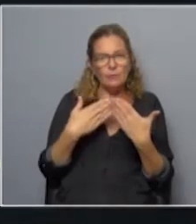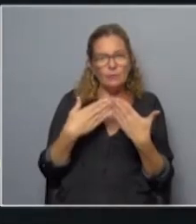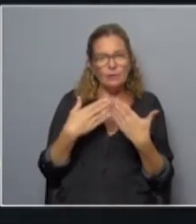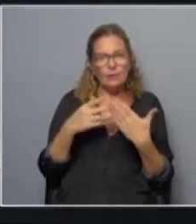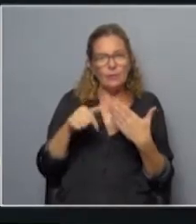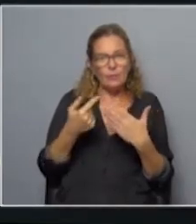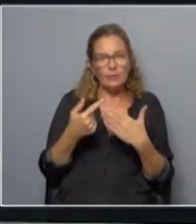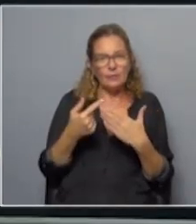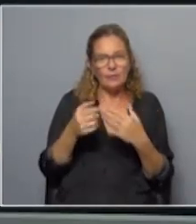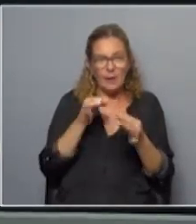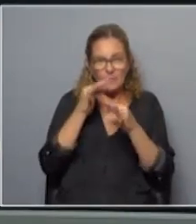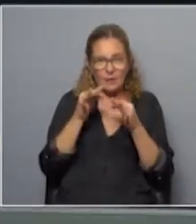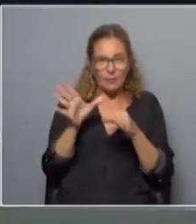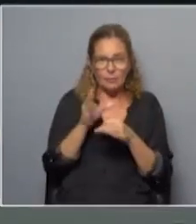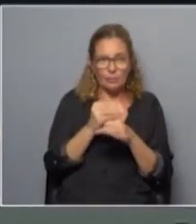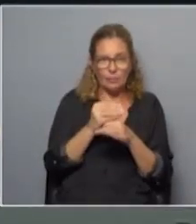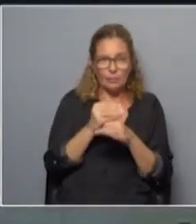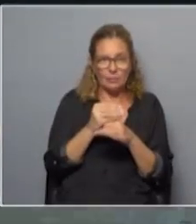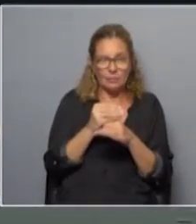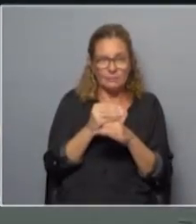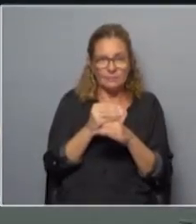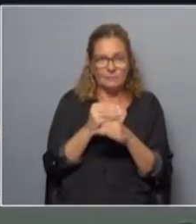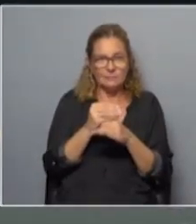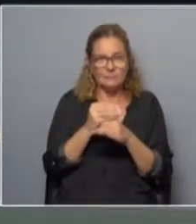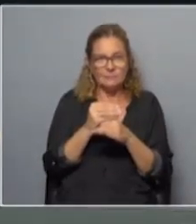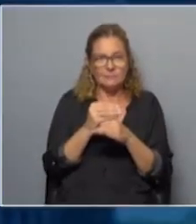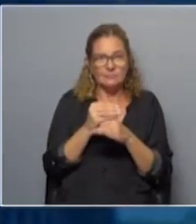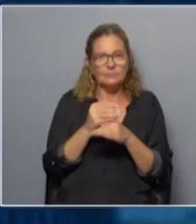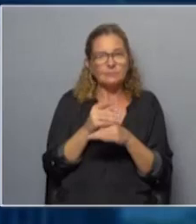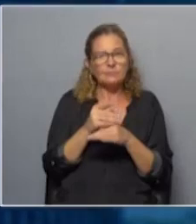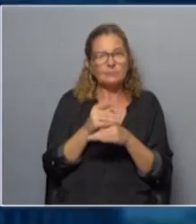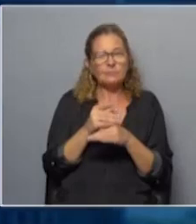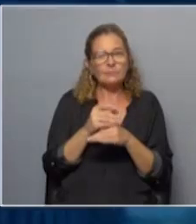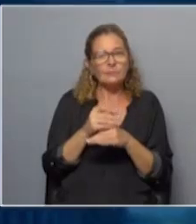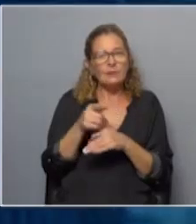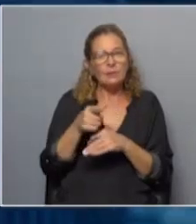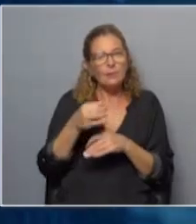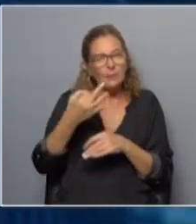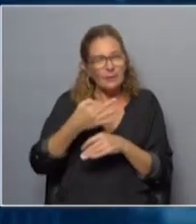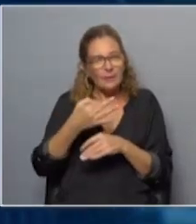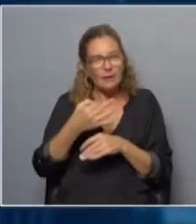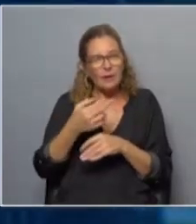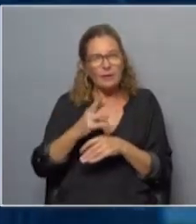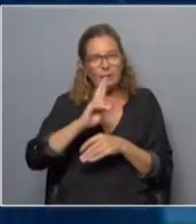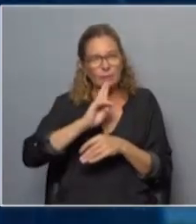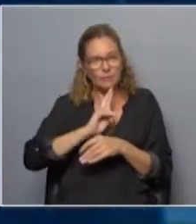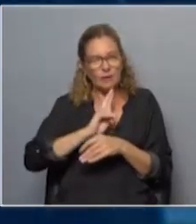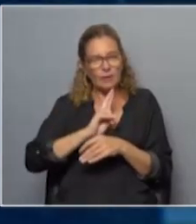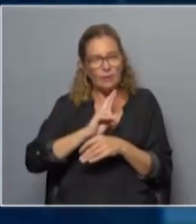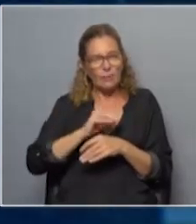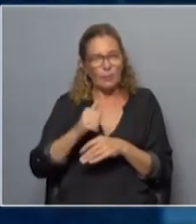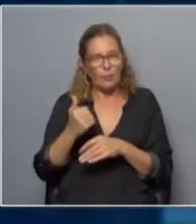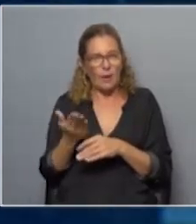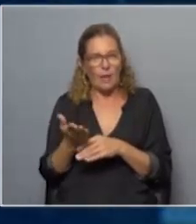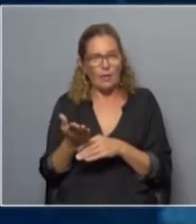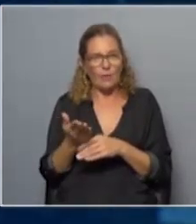hipótesis porque si explican todo del desequilibrio todavía no lo tocamos toquémoslo bueno en realidad lo que a nosotros nos dio es por un